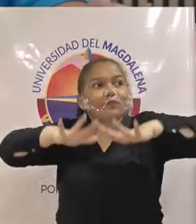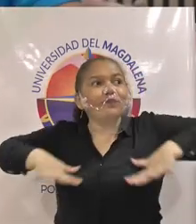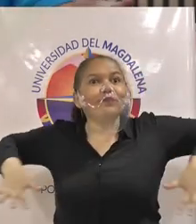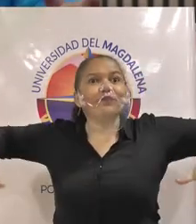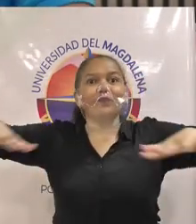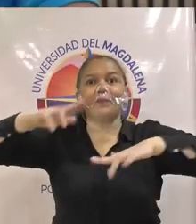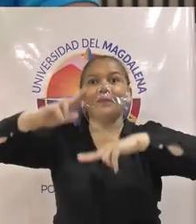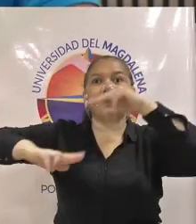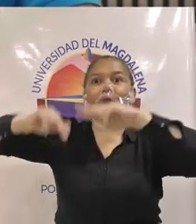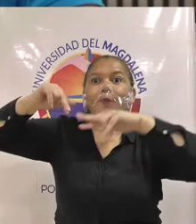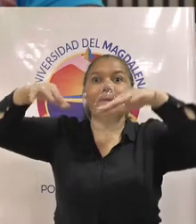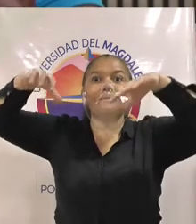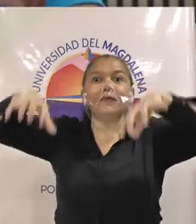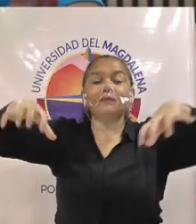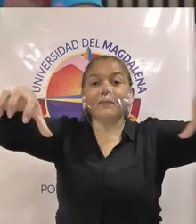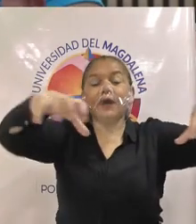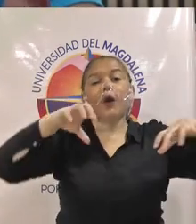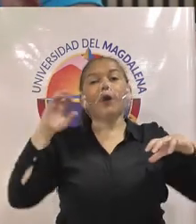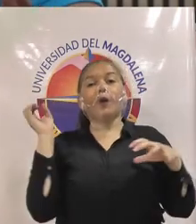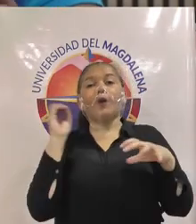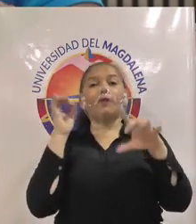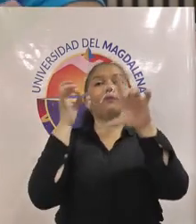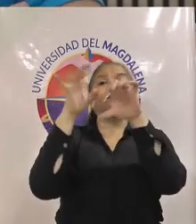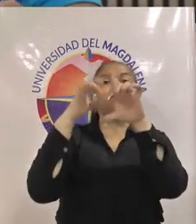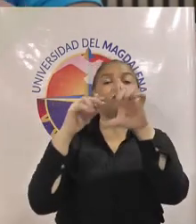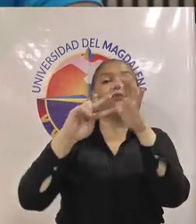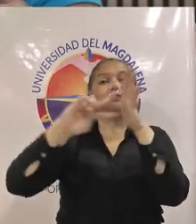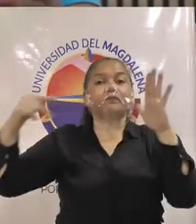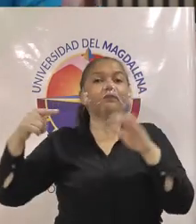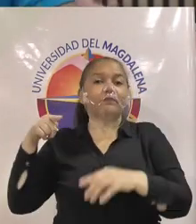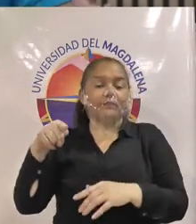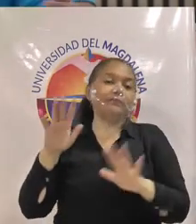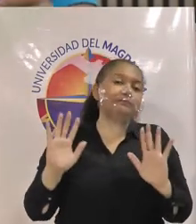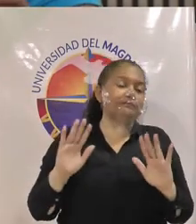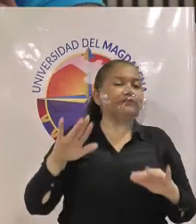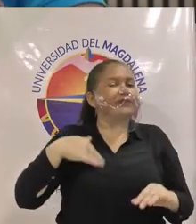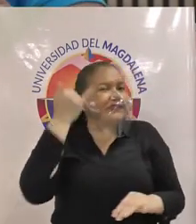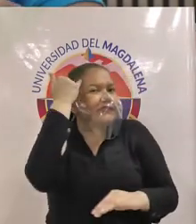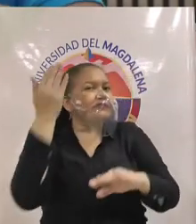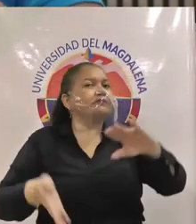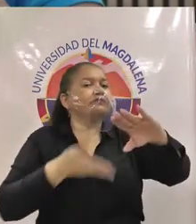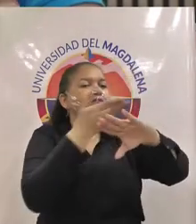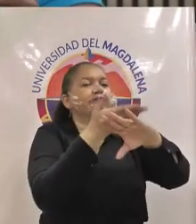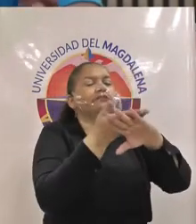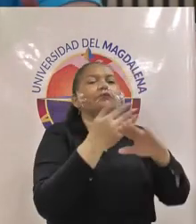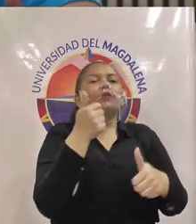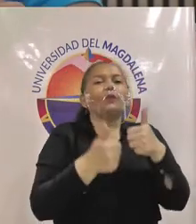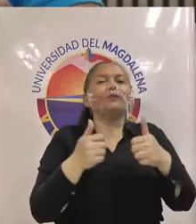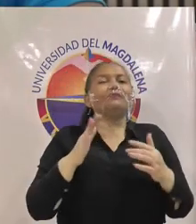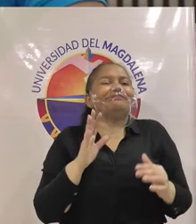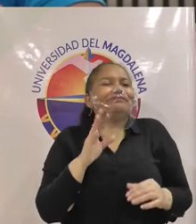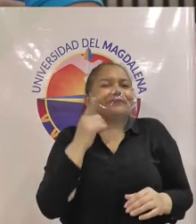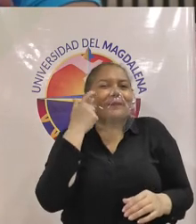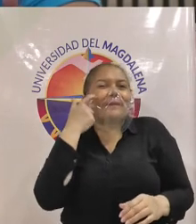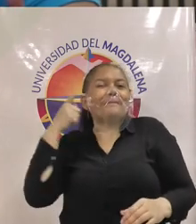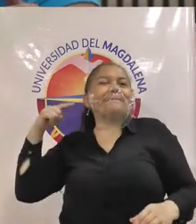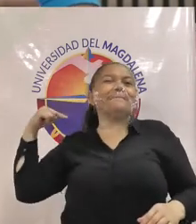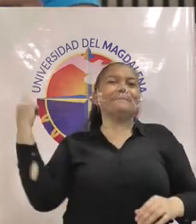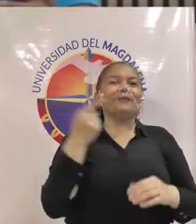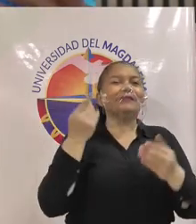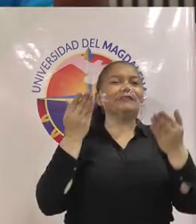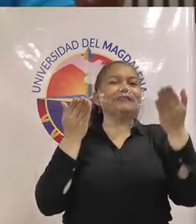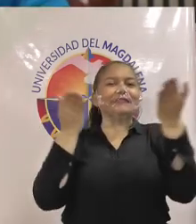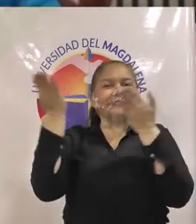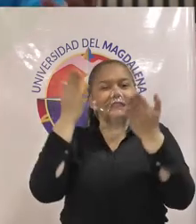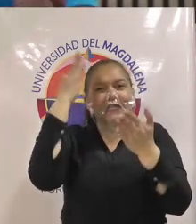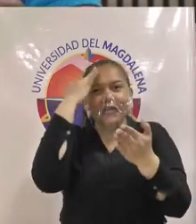del magdalena mediante esto tenemos unas propuestas concretas que es la digitalización de toda la prestación de los servicios